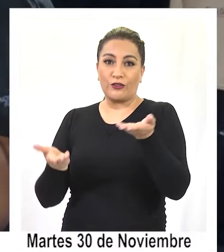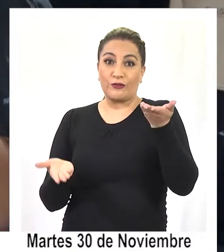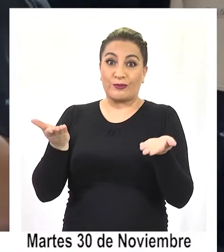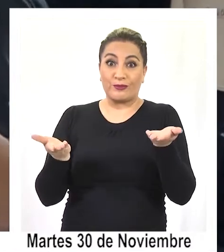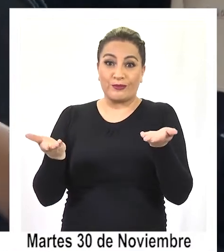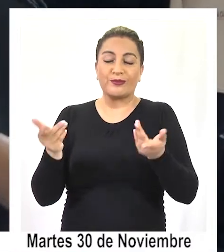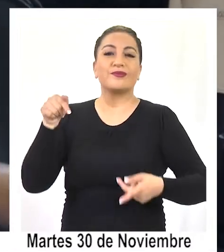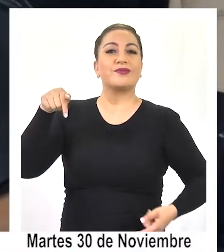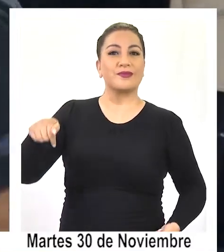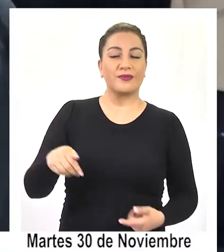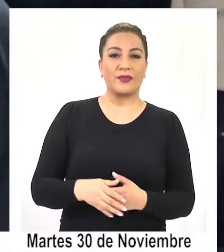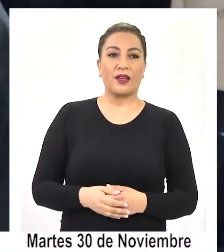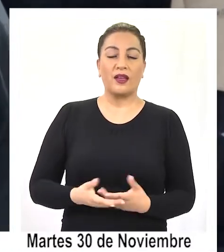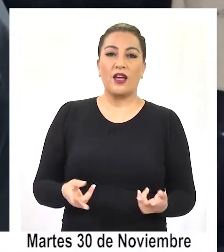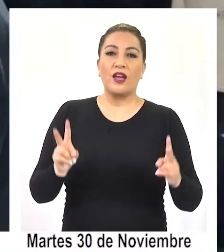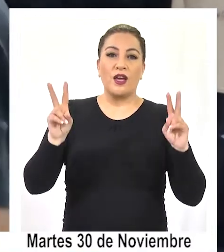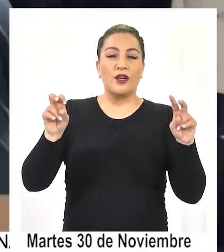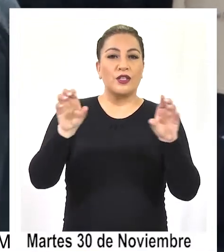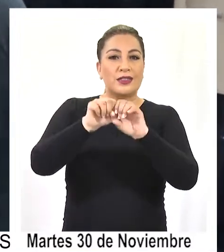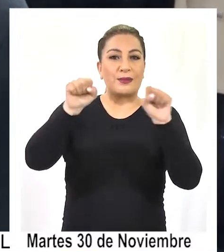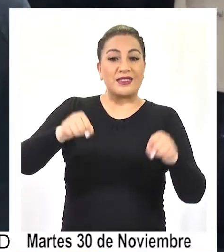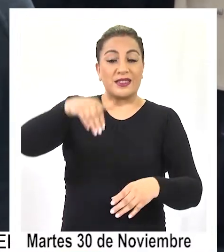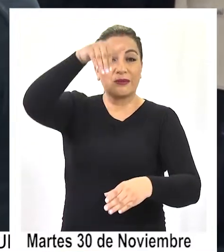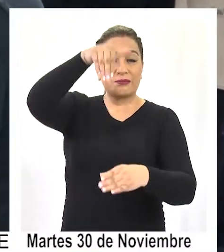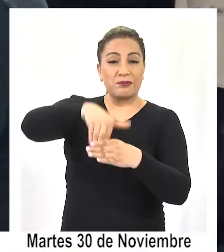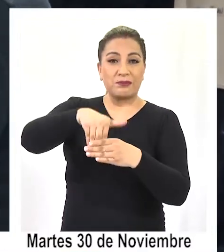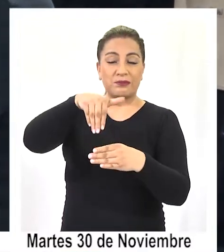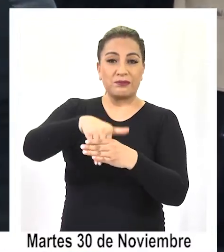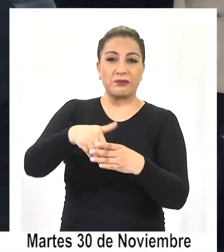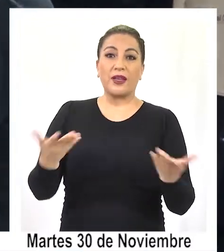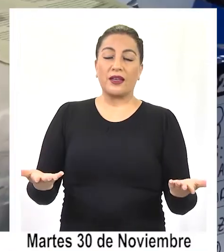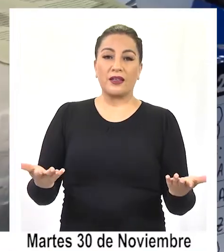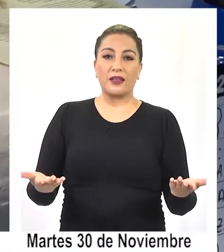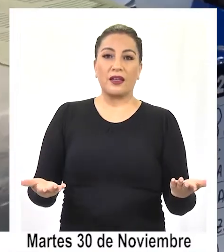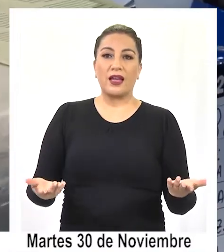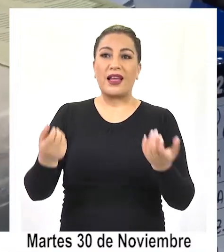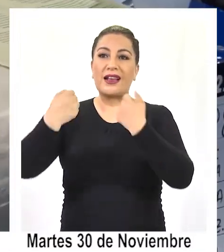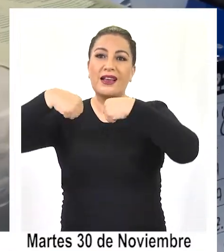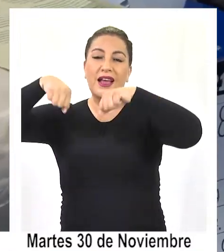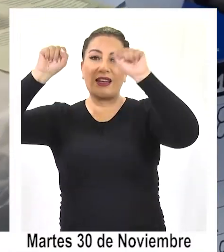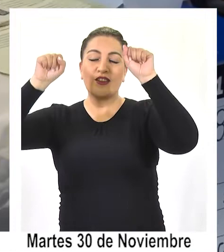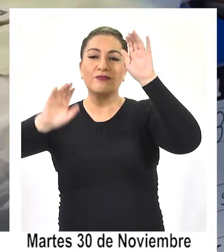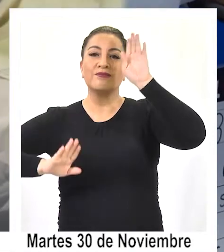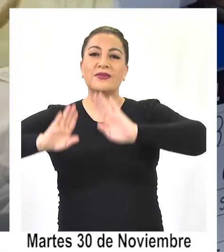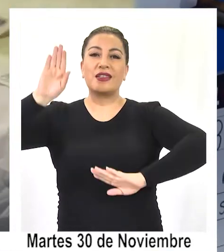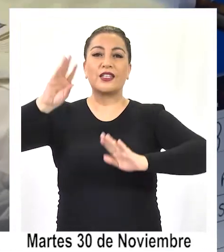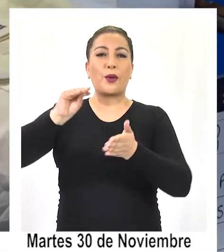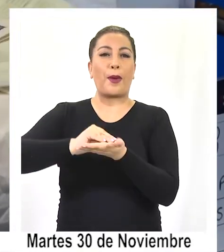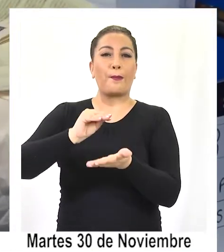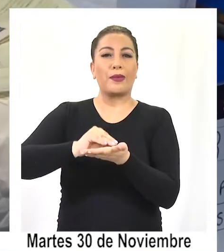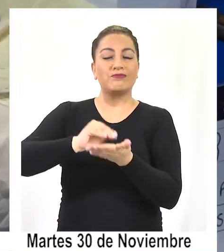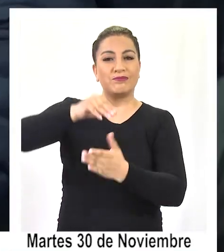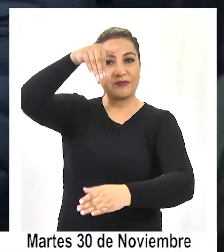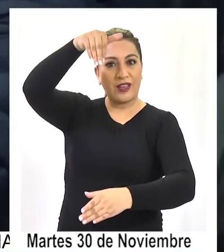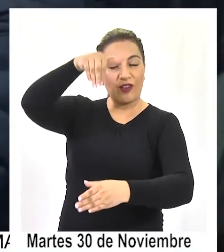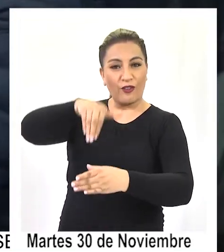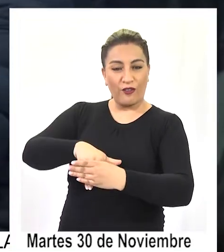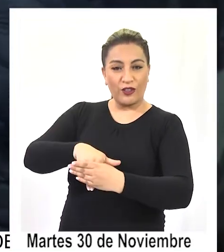Sin embargo, de acuerdo al sistema de elección proporcional, resulta ganador el candidato más votado